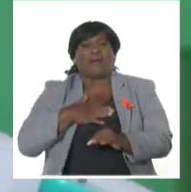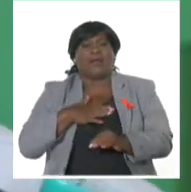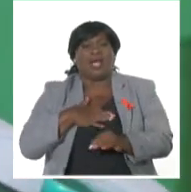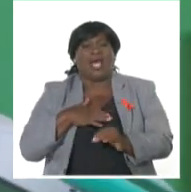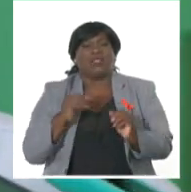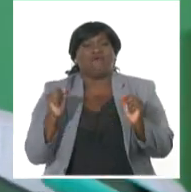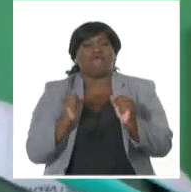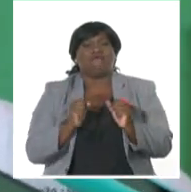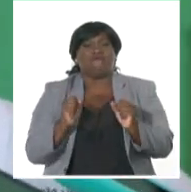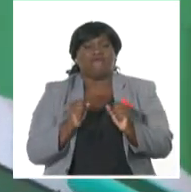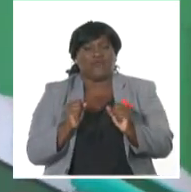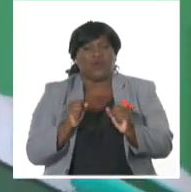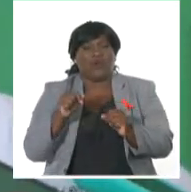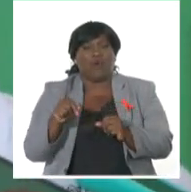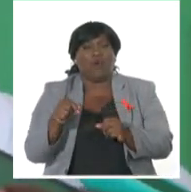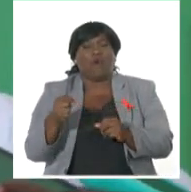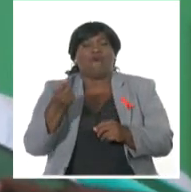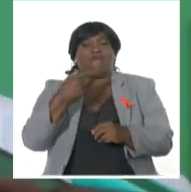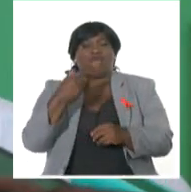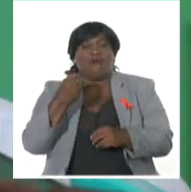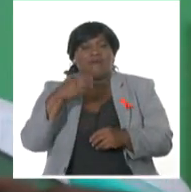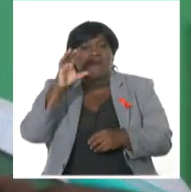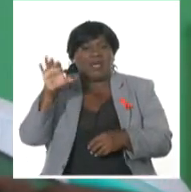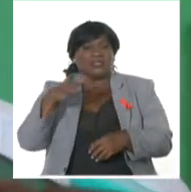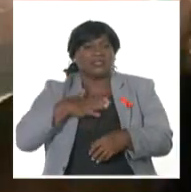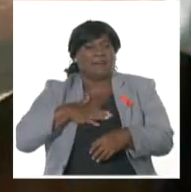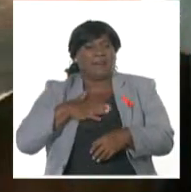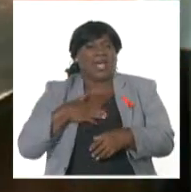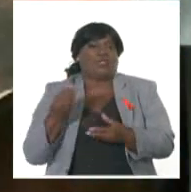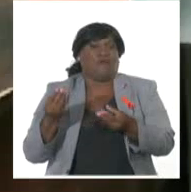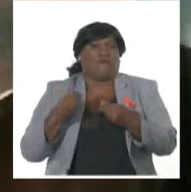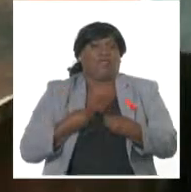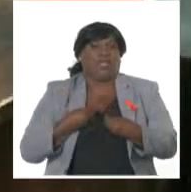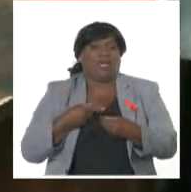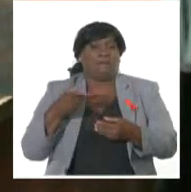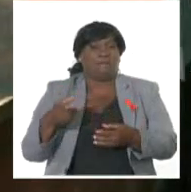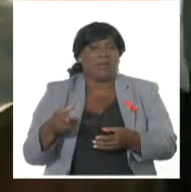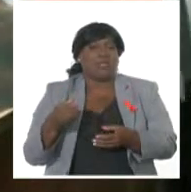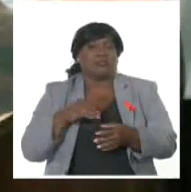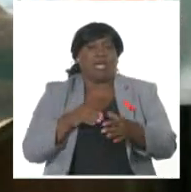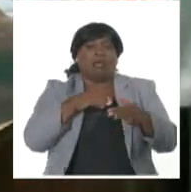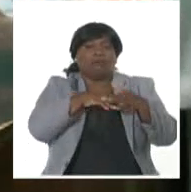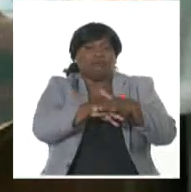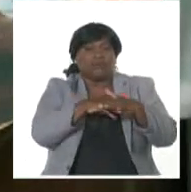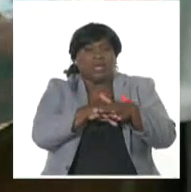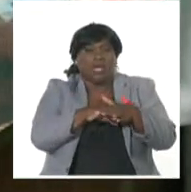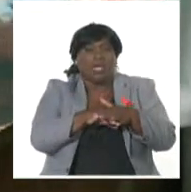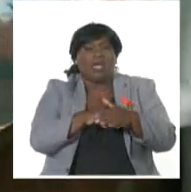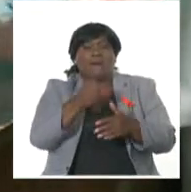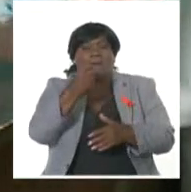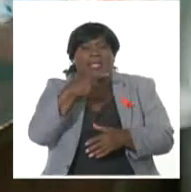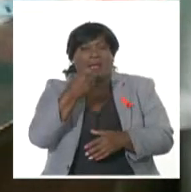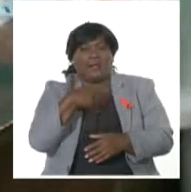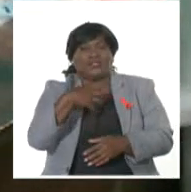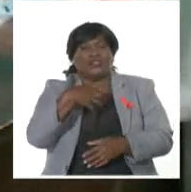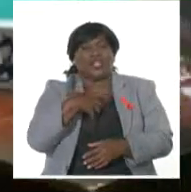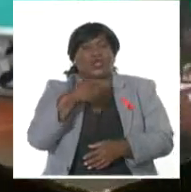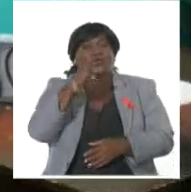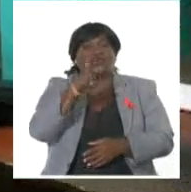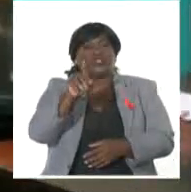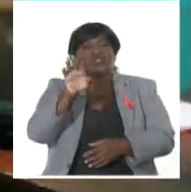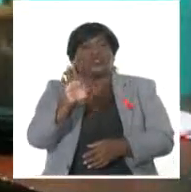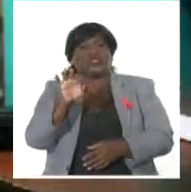la farmacia para poder recibir los medicamentos de la cadena de frío. Tengo en estos momentos 189 trabajadores